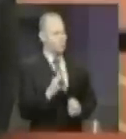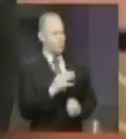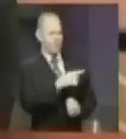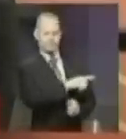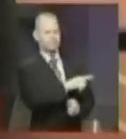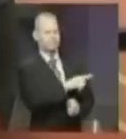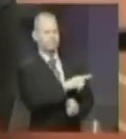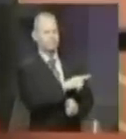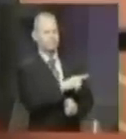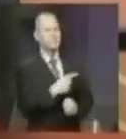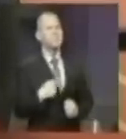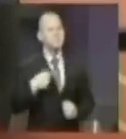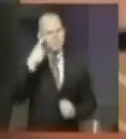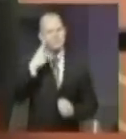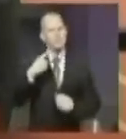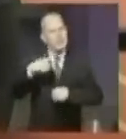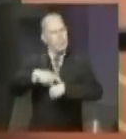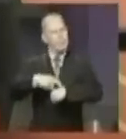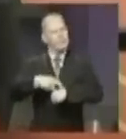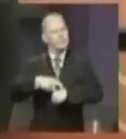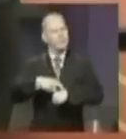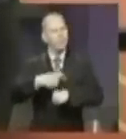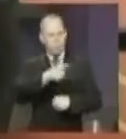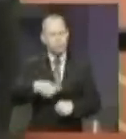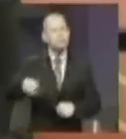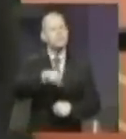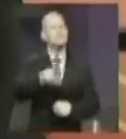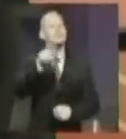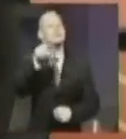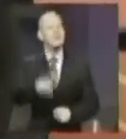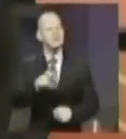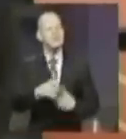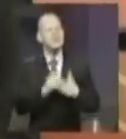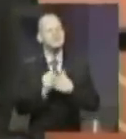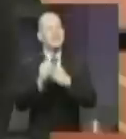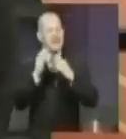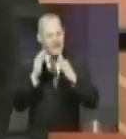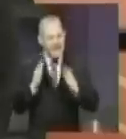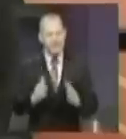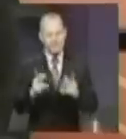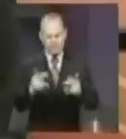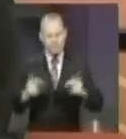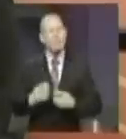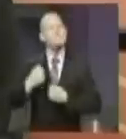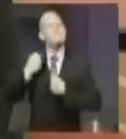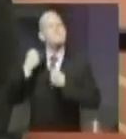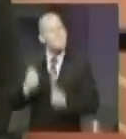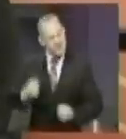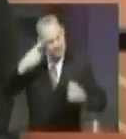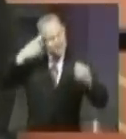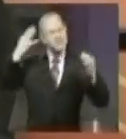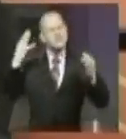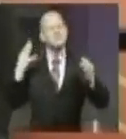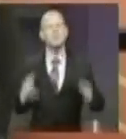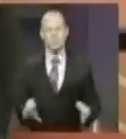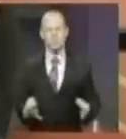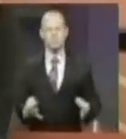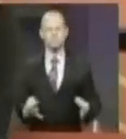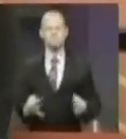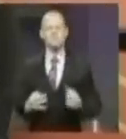parece que es en momentos como este que el país necesita de líderes que tengan posiciones firmes y las